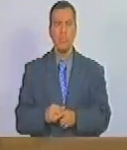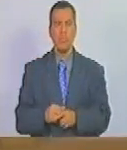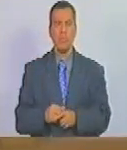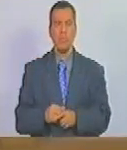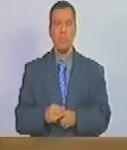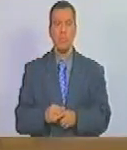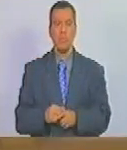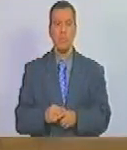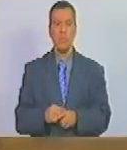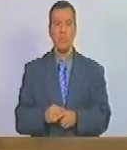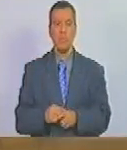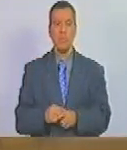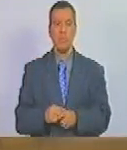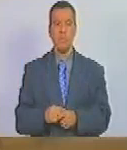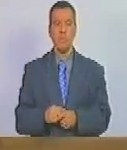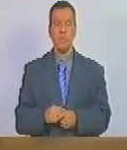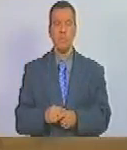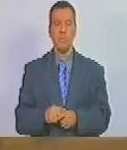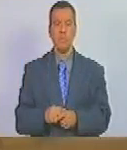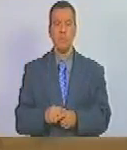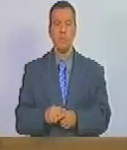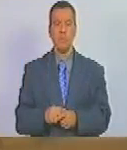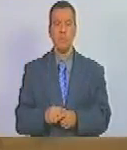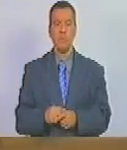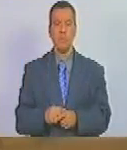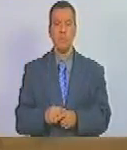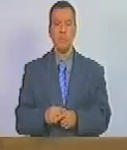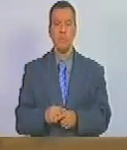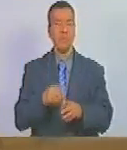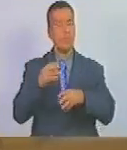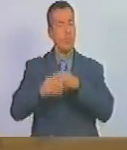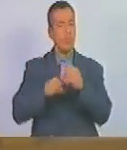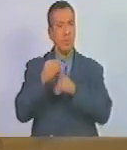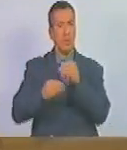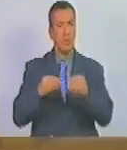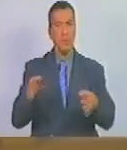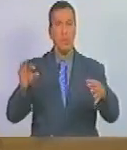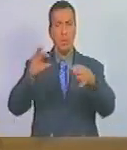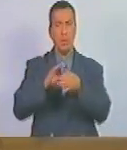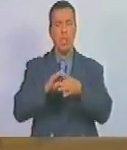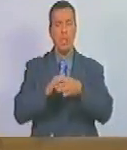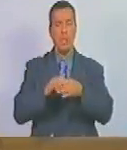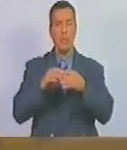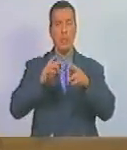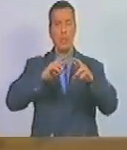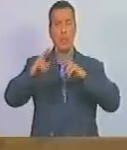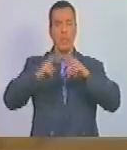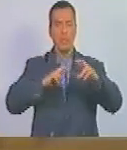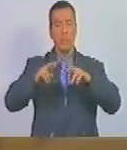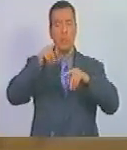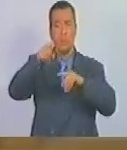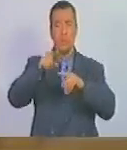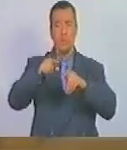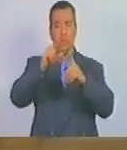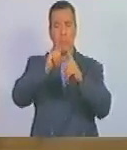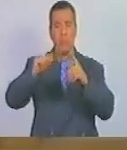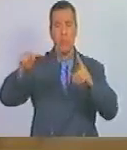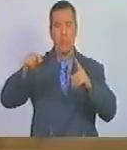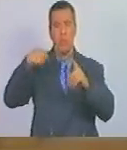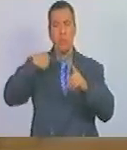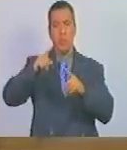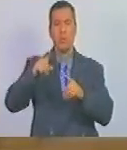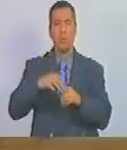cierto el establecimiento de relaciones con el Estado de Palestina en ese momento tenía dos